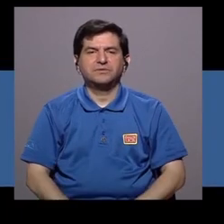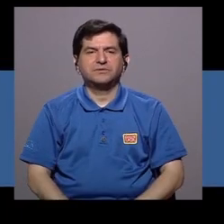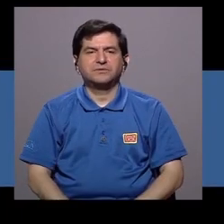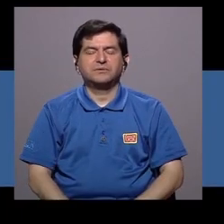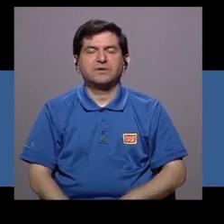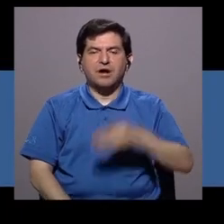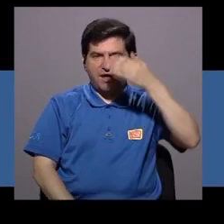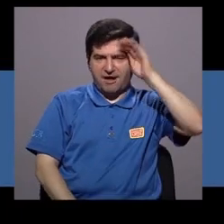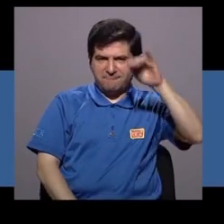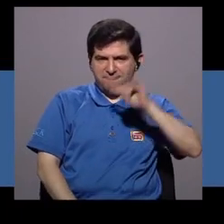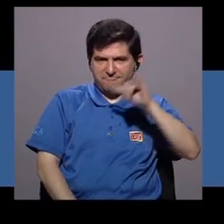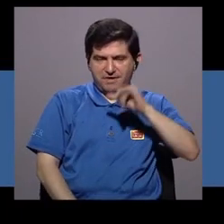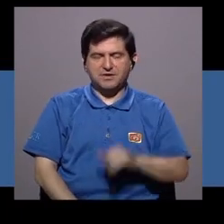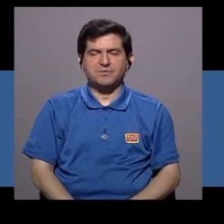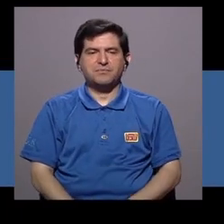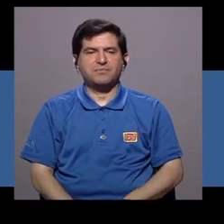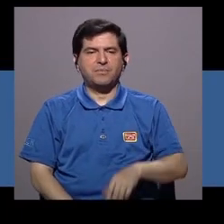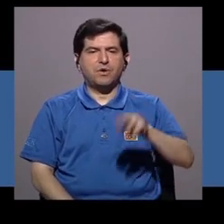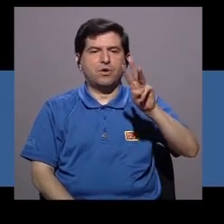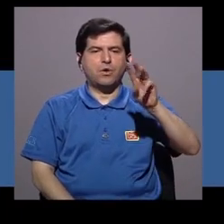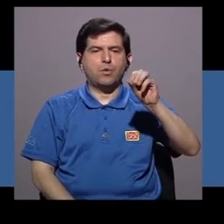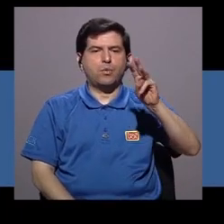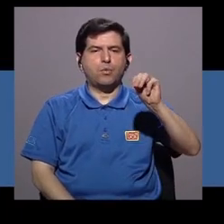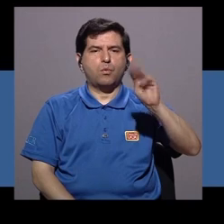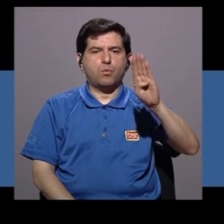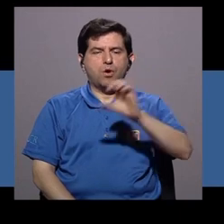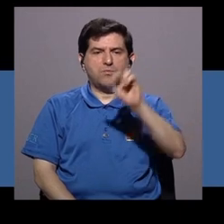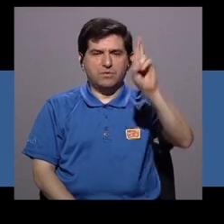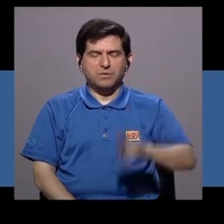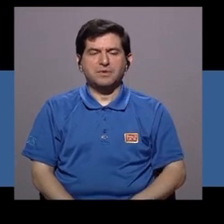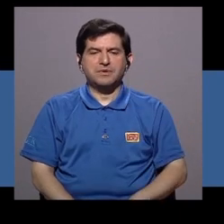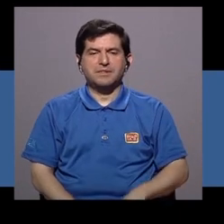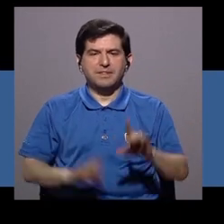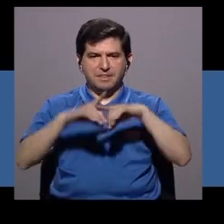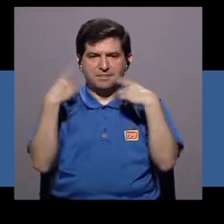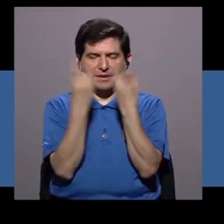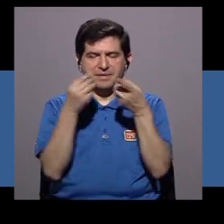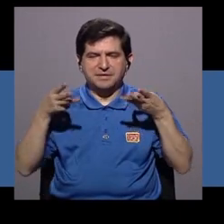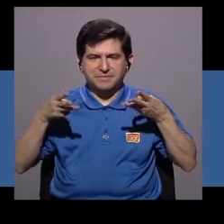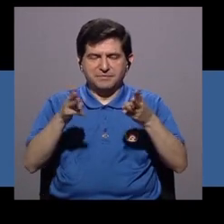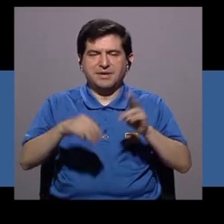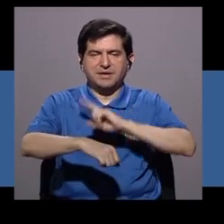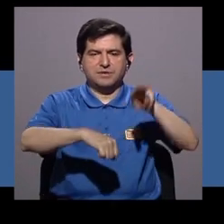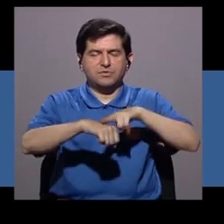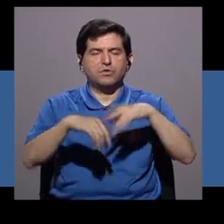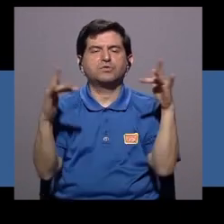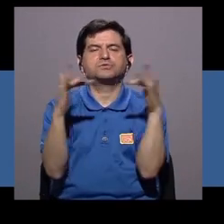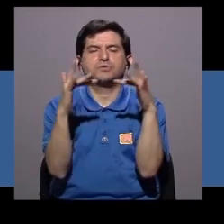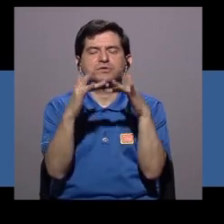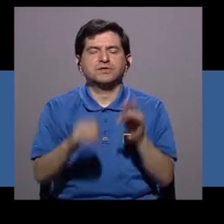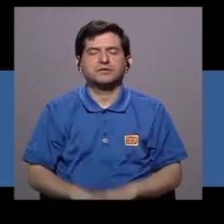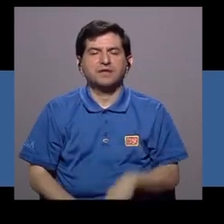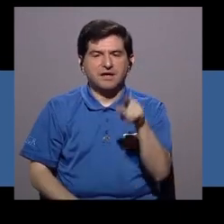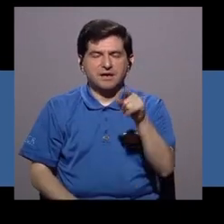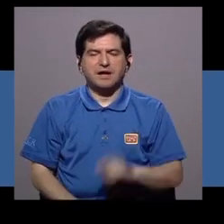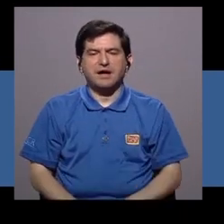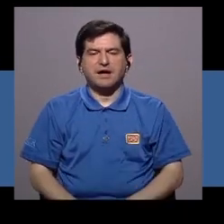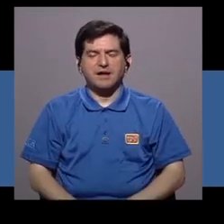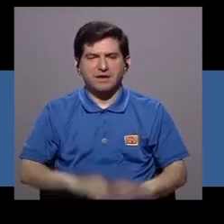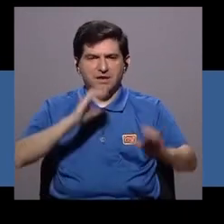como WUM Costa Rica, Departamento de Métodos Naturales, ahí nos pueden contactar, escribirnos mensajes, y ahí estaremos respondiendo.